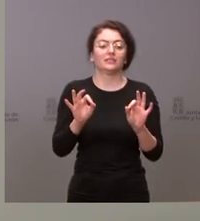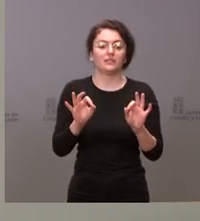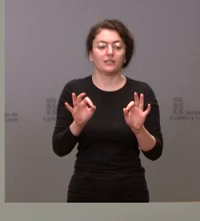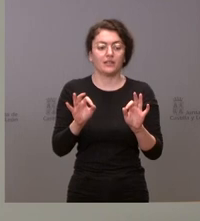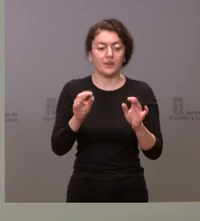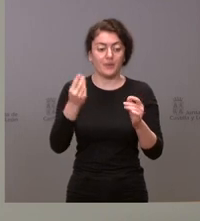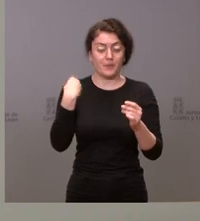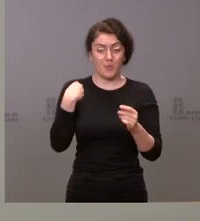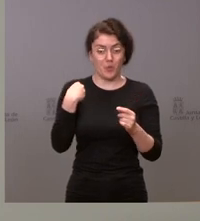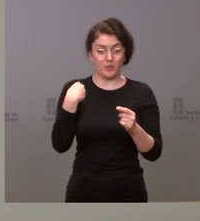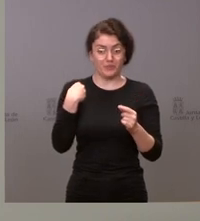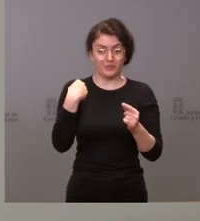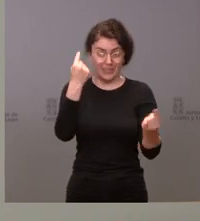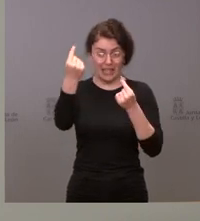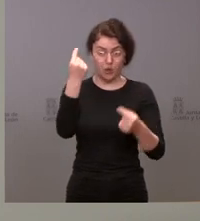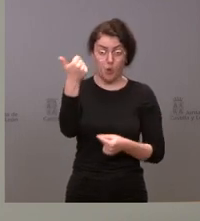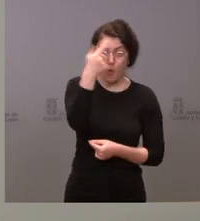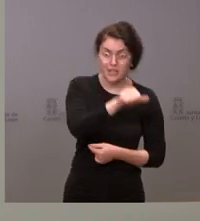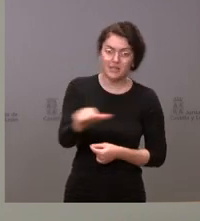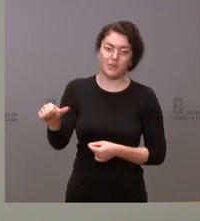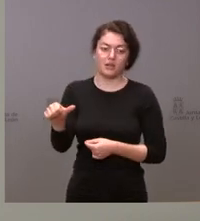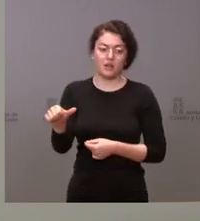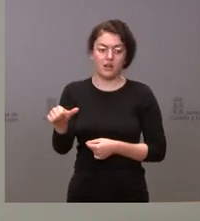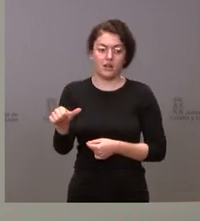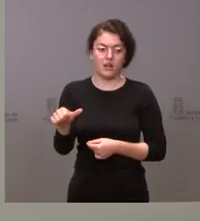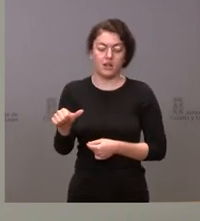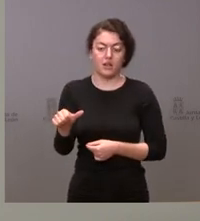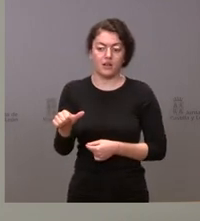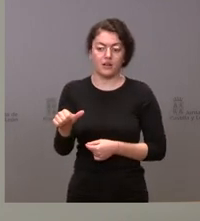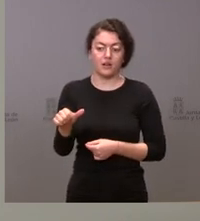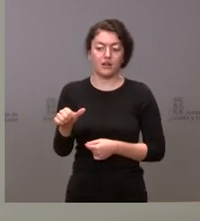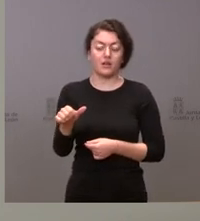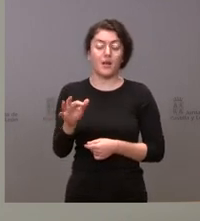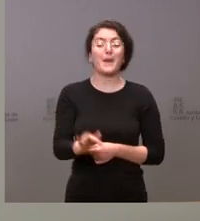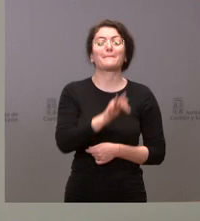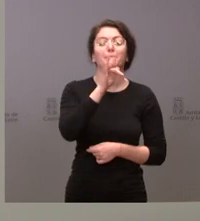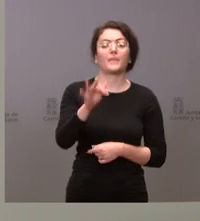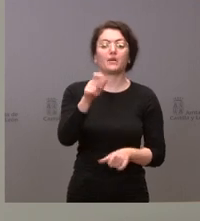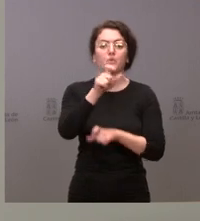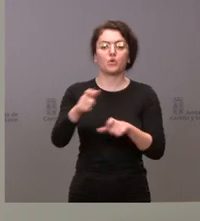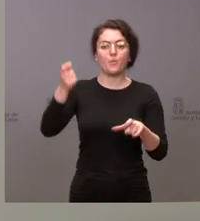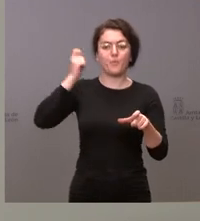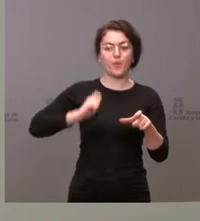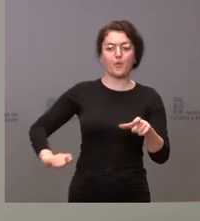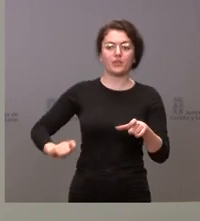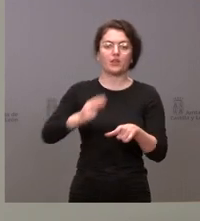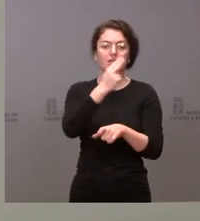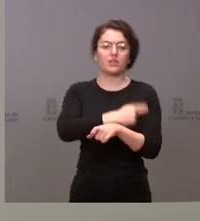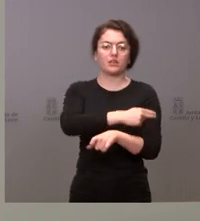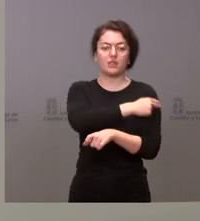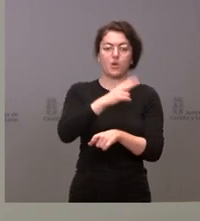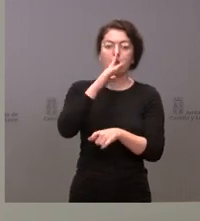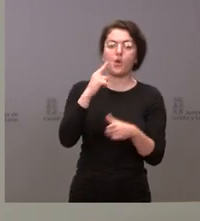el dato a siete días y en el dato de los profesionales sanitarios que están en aislamiento o en